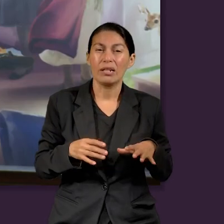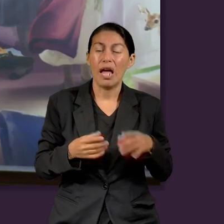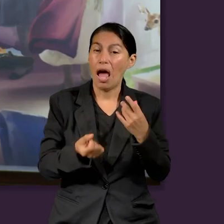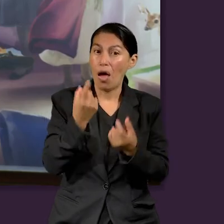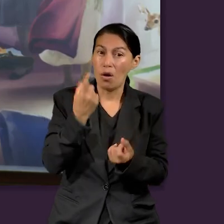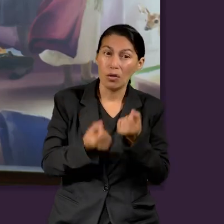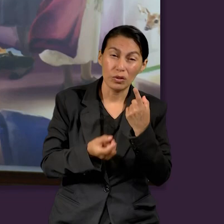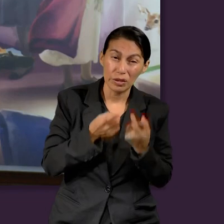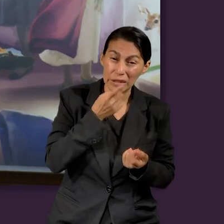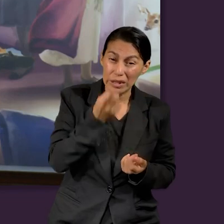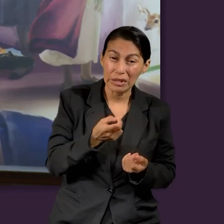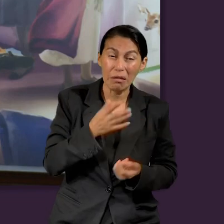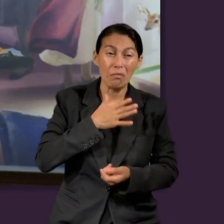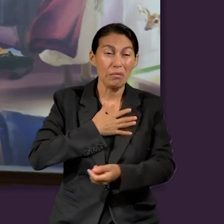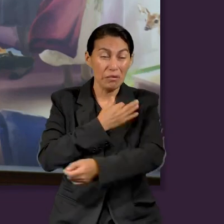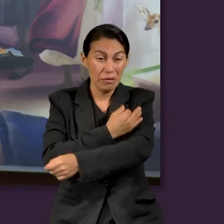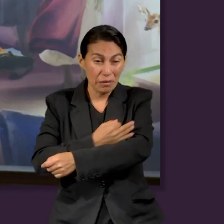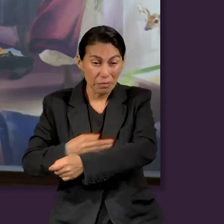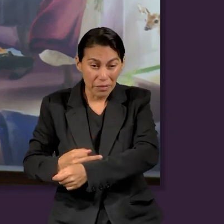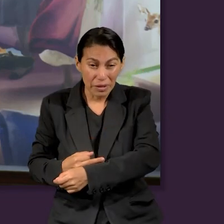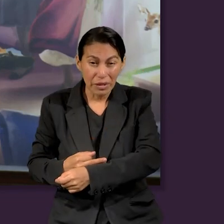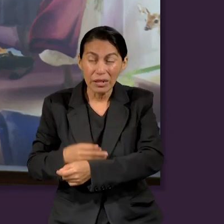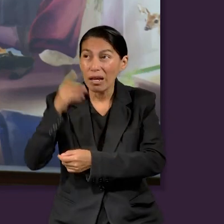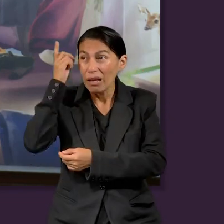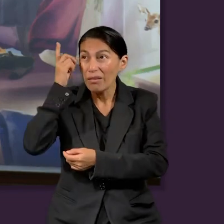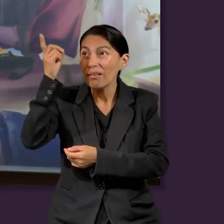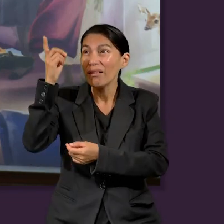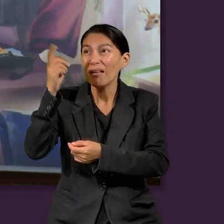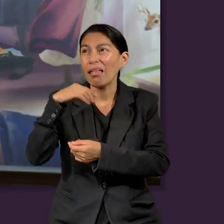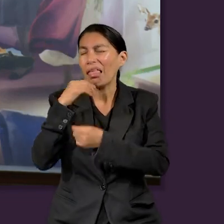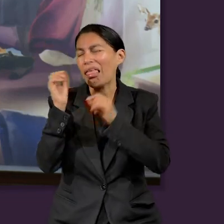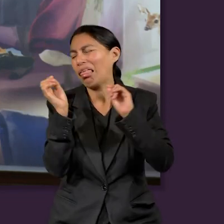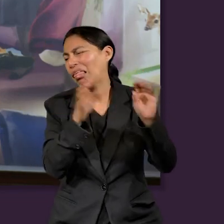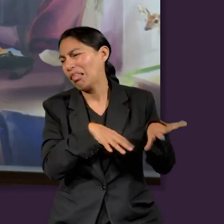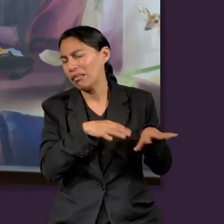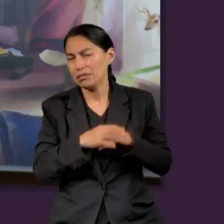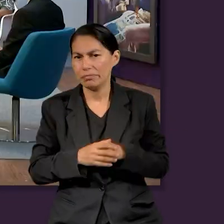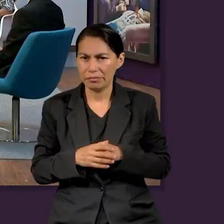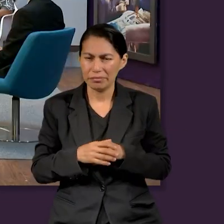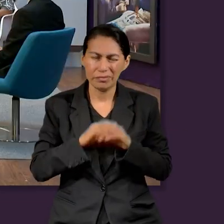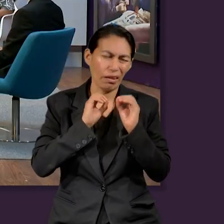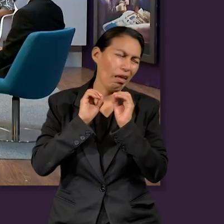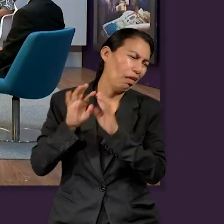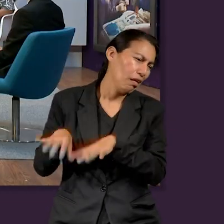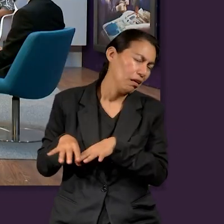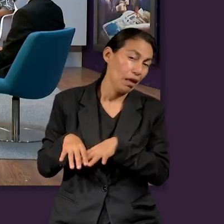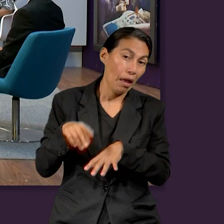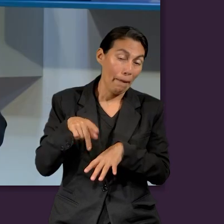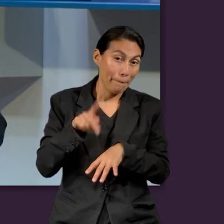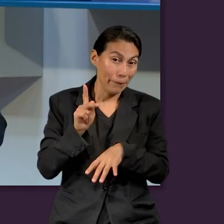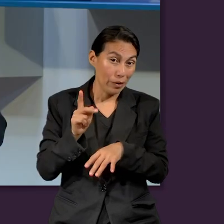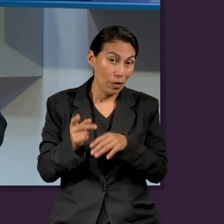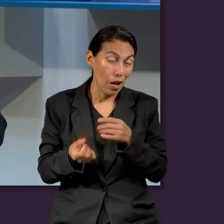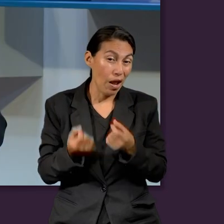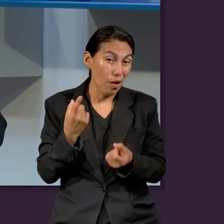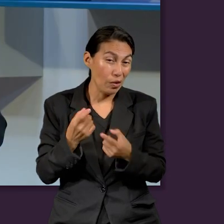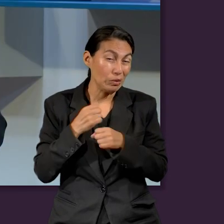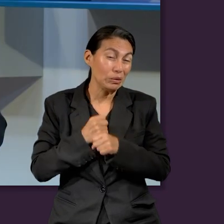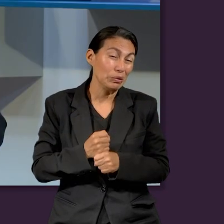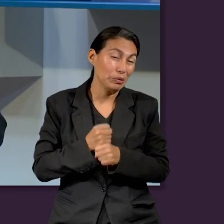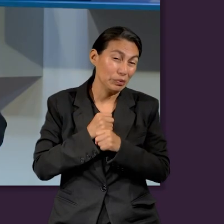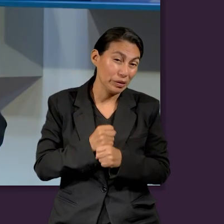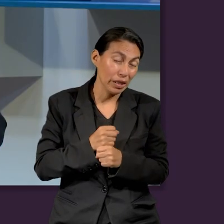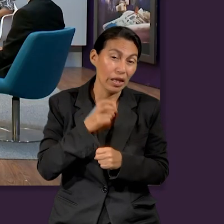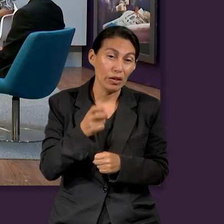tiempo en su familia, en las cosas de Dios, y muchos que quizá no van a lamentarse. Pero es aquí donde entra un